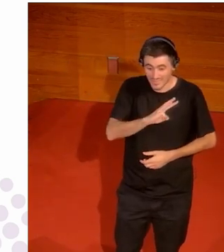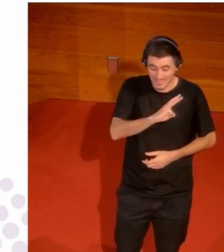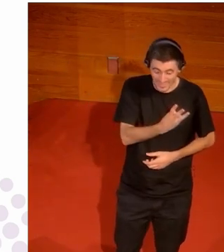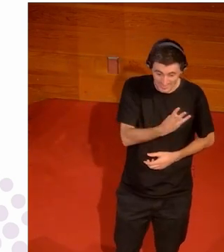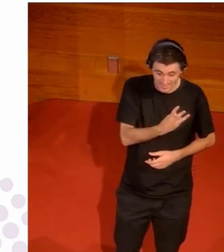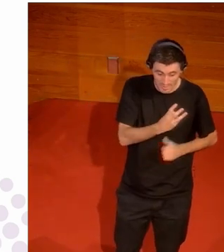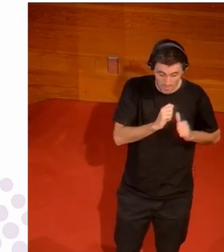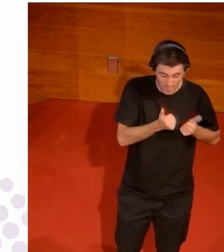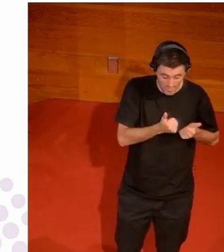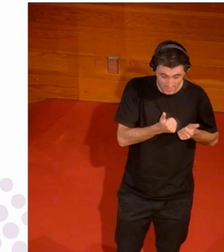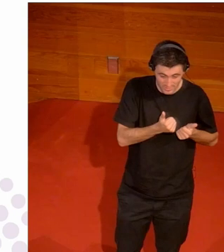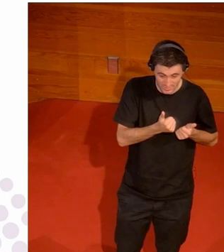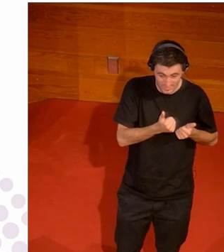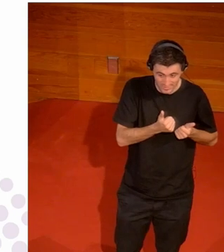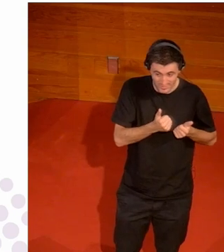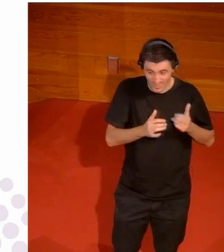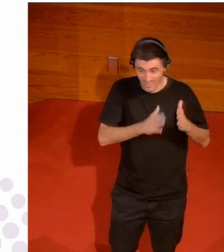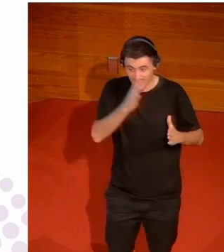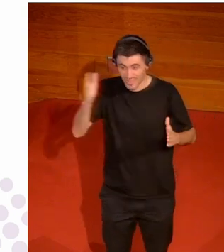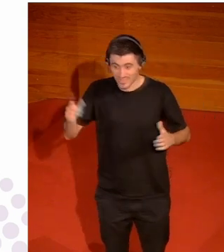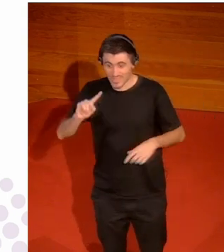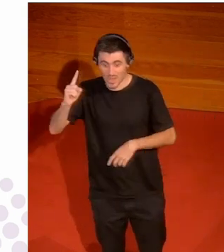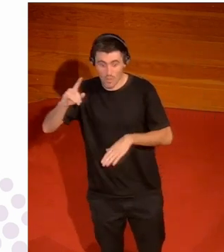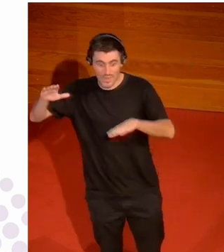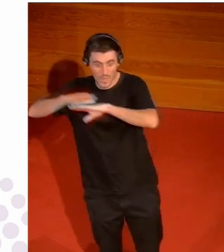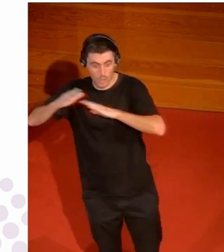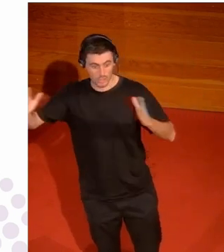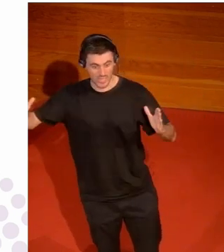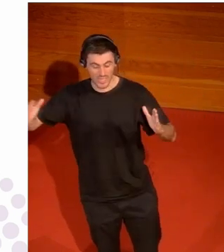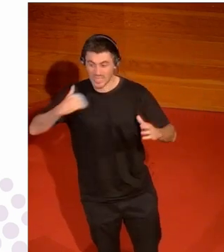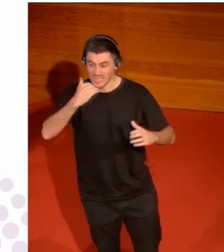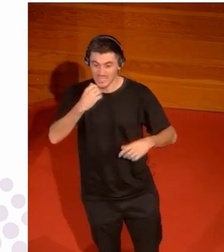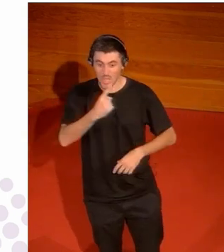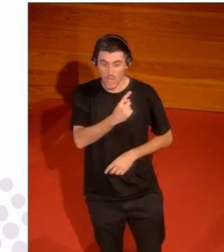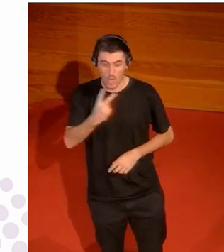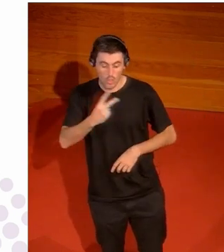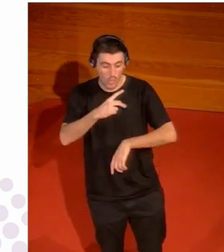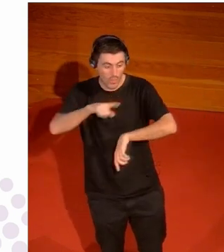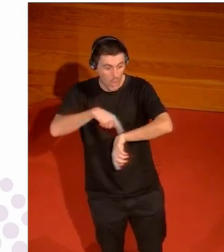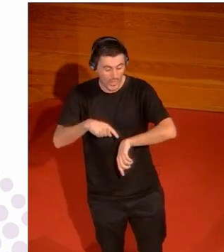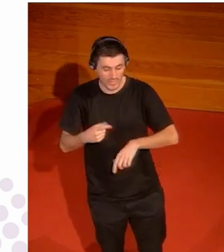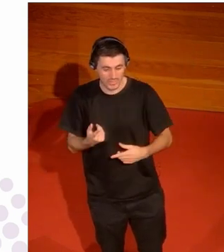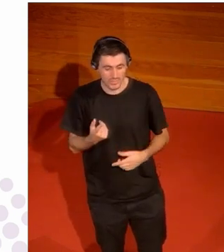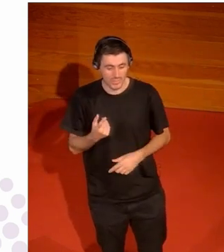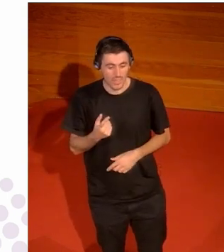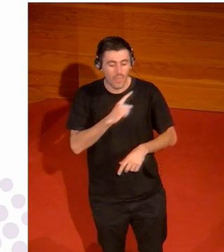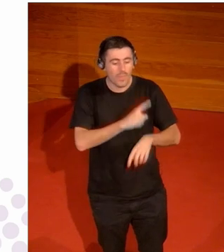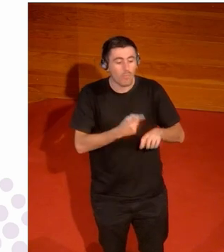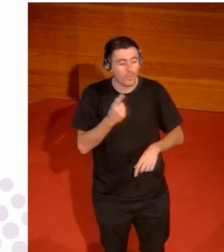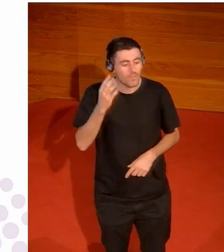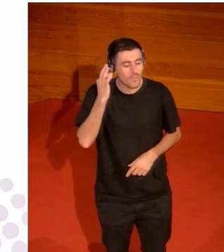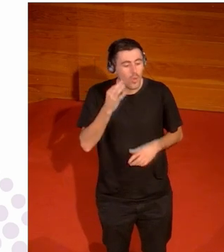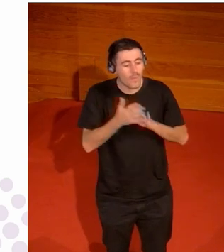a la una y media a la noche no tienes tiempo de tantas horas casi doce horas ¿cuánto deporte femenino das? cinco